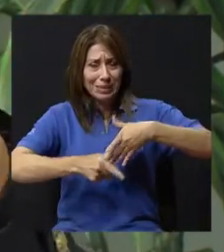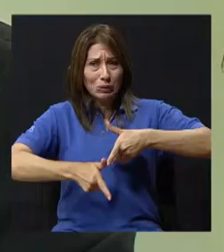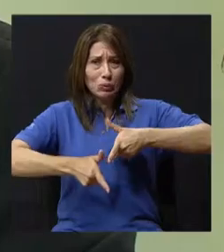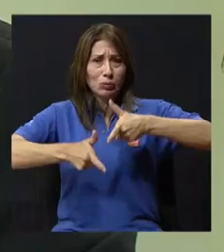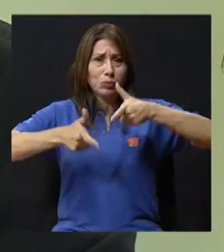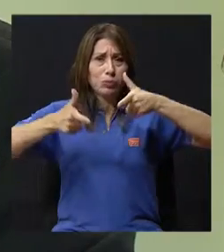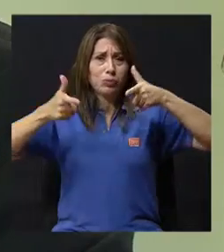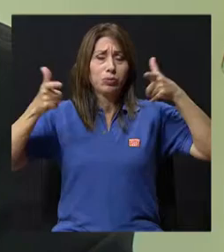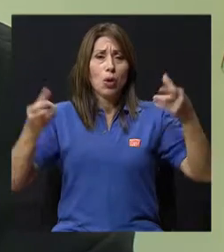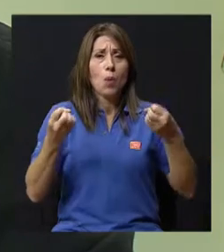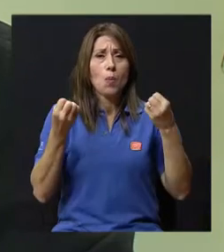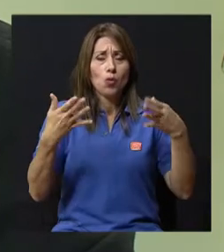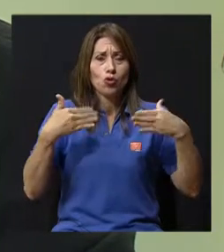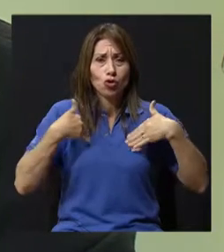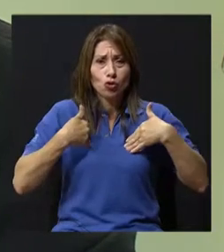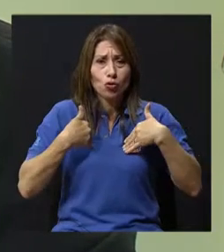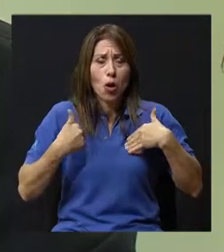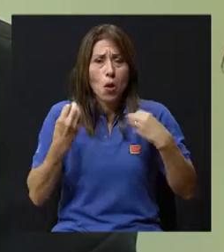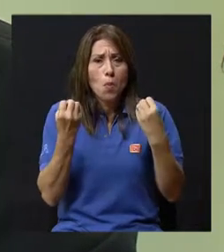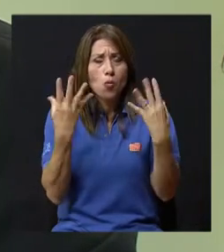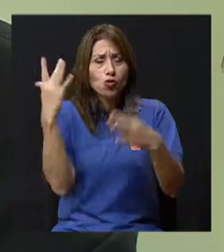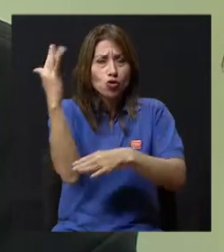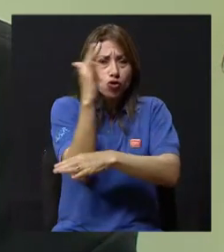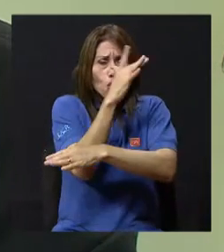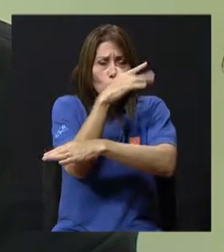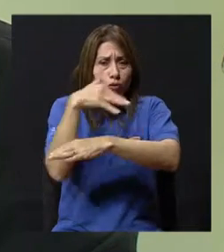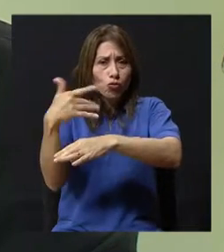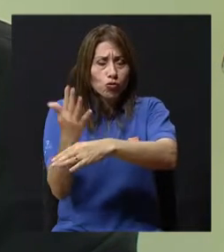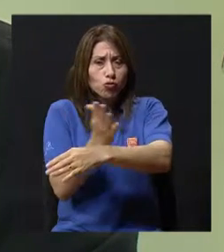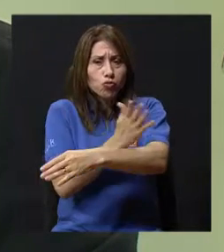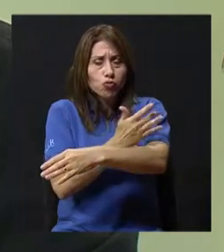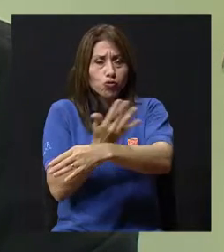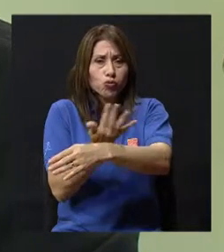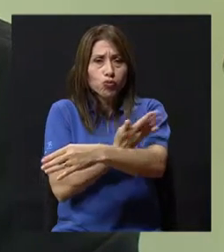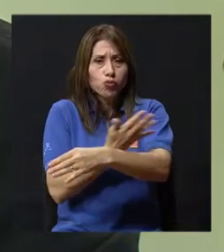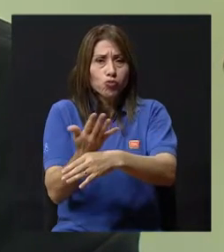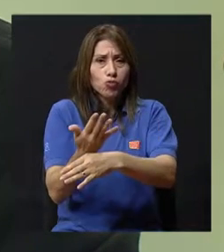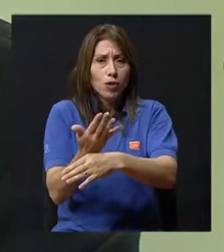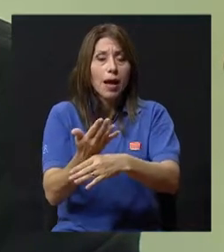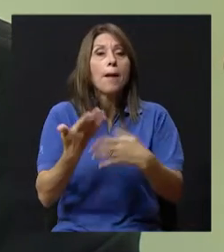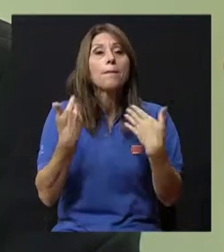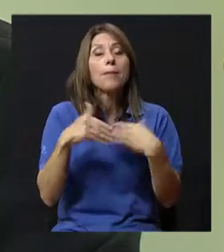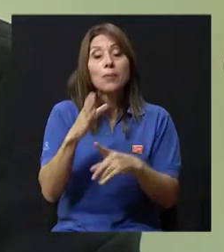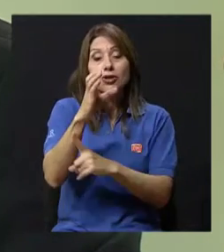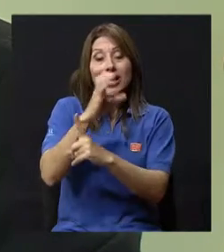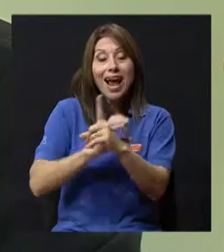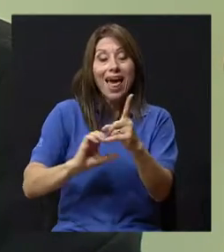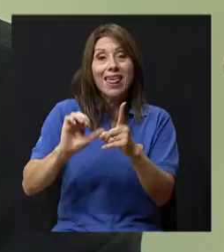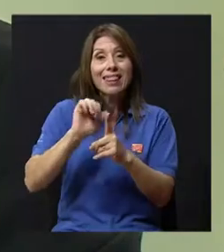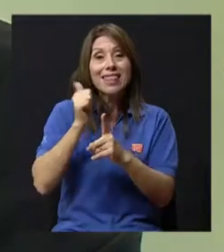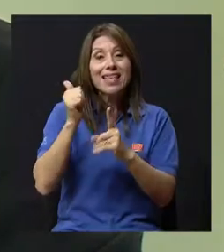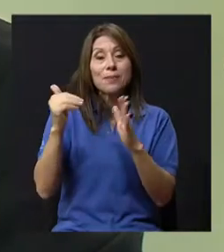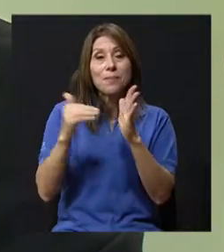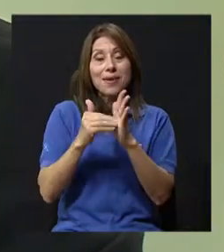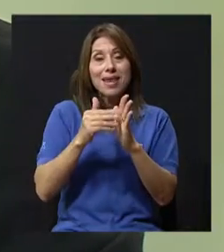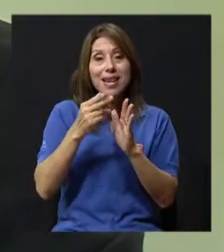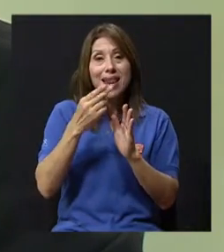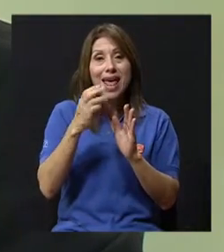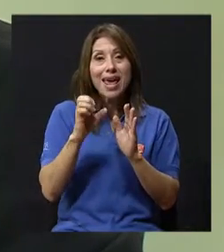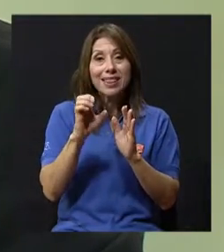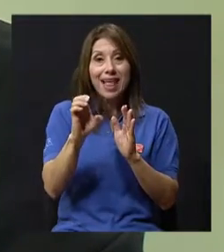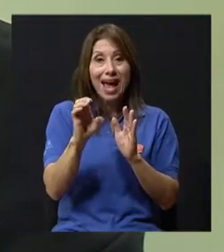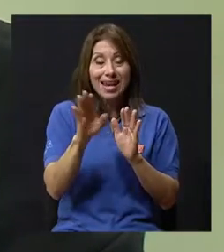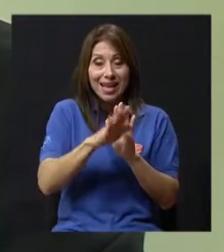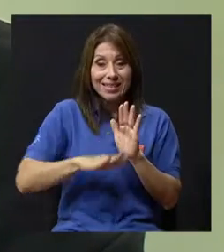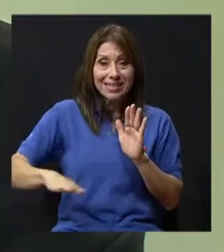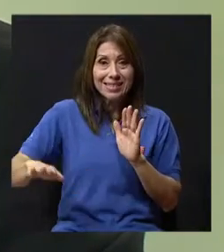flora, tiene más o menos 0.5 especies por cada 10.000 hectáreas. Costa Rica, en 52